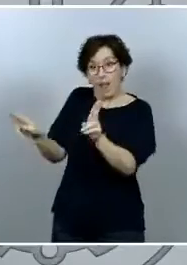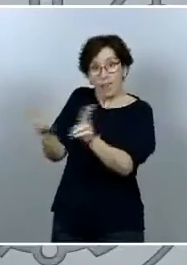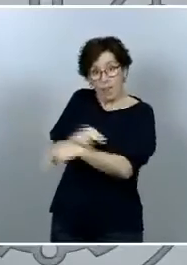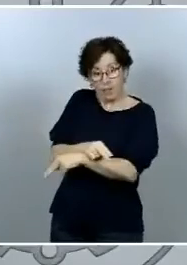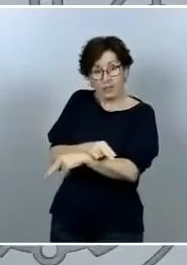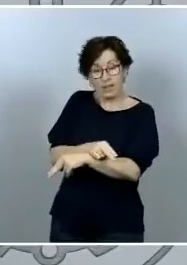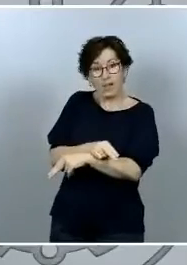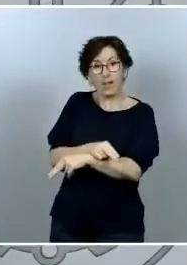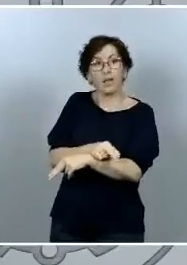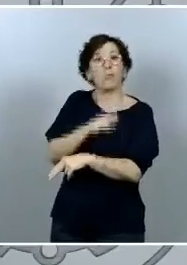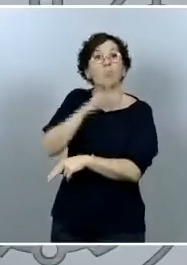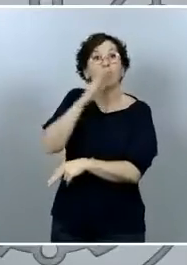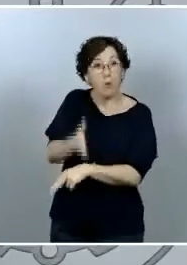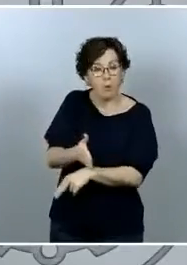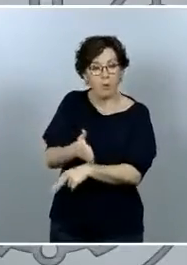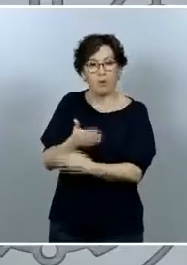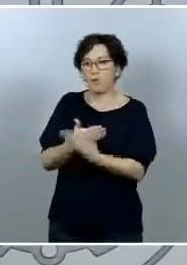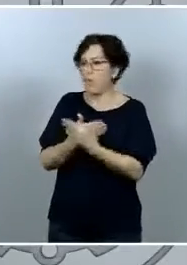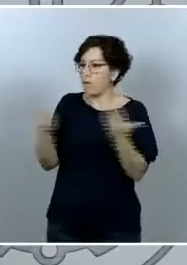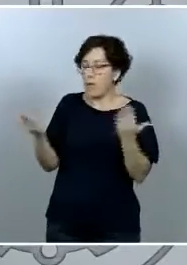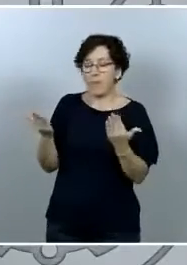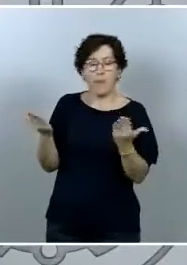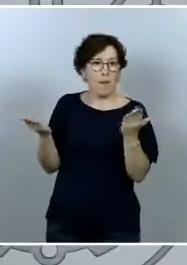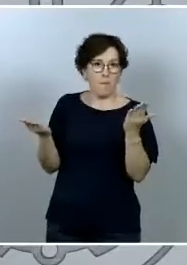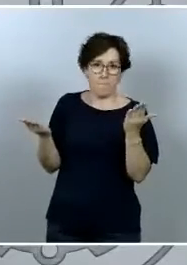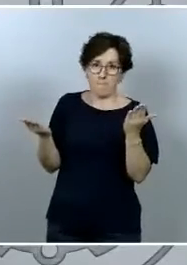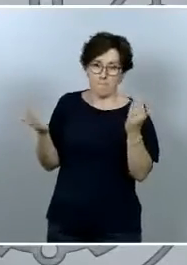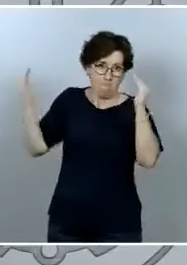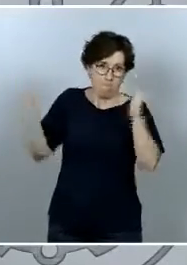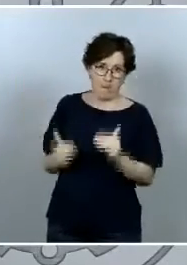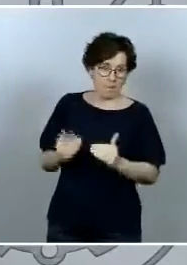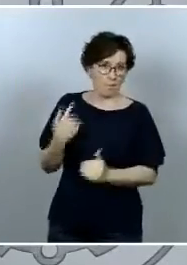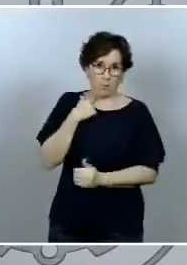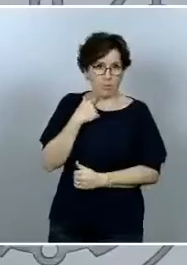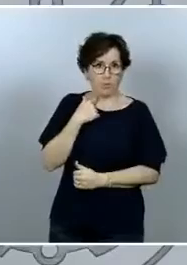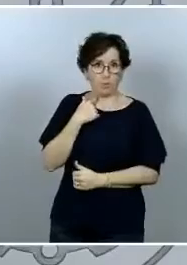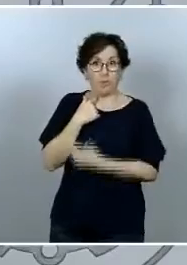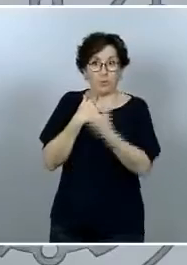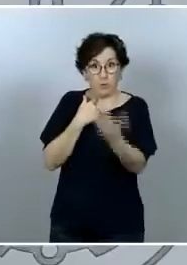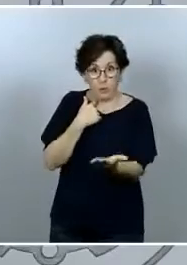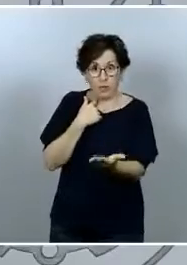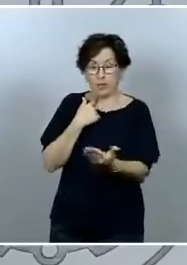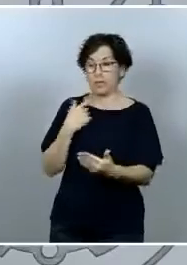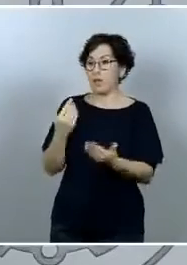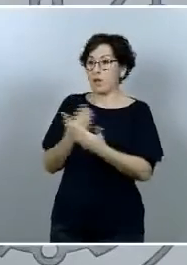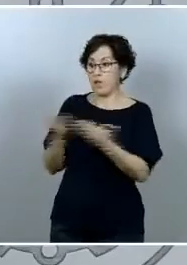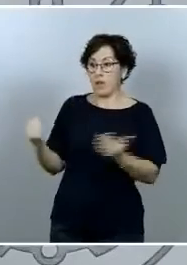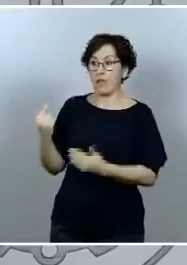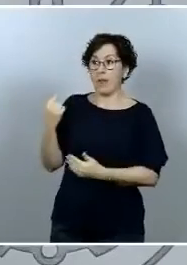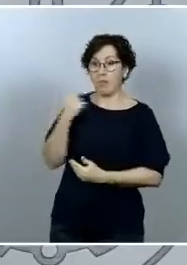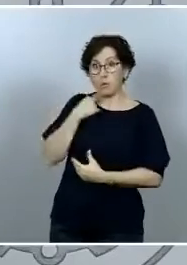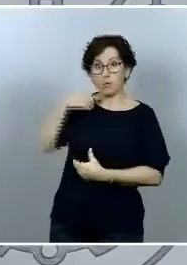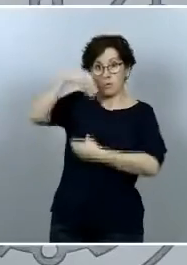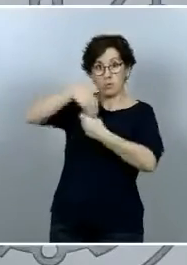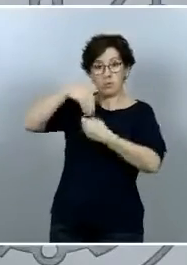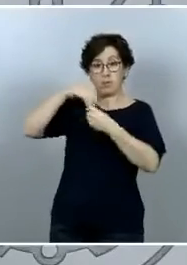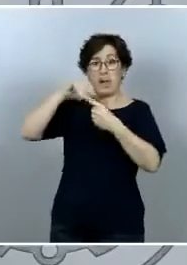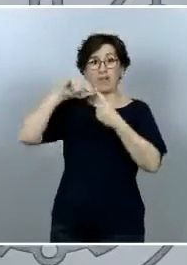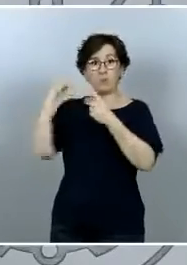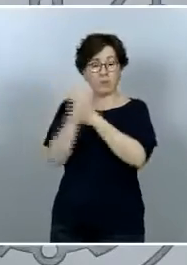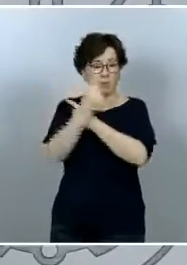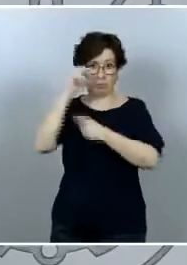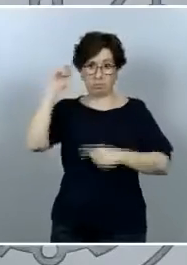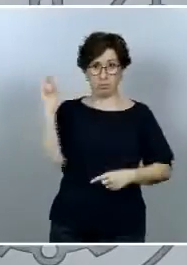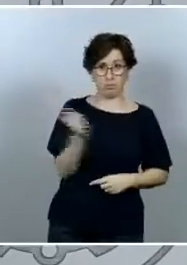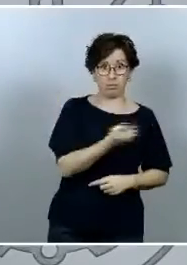se debe a una pérdida de confianza por tanto la pérdida de confianza abarca muchos aspectos y elementos distintos y es en ese